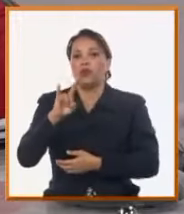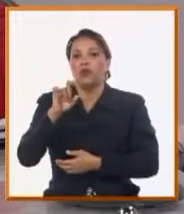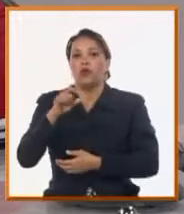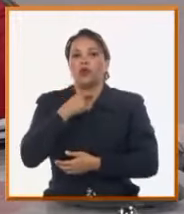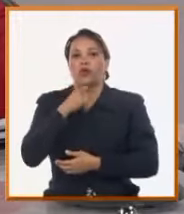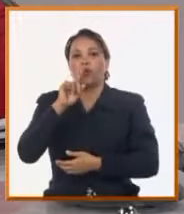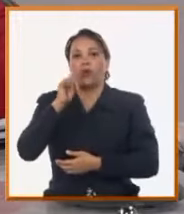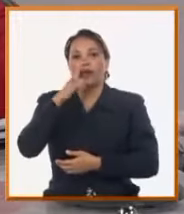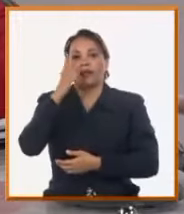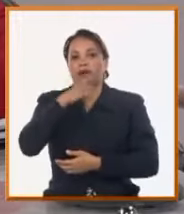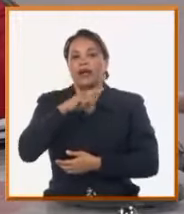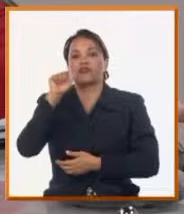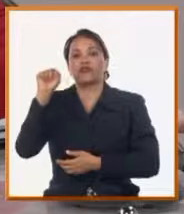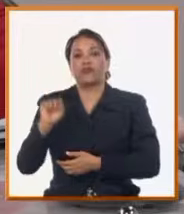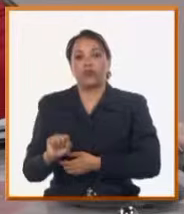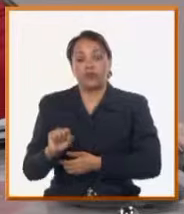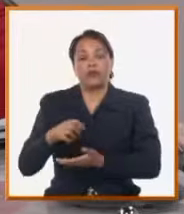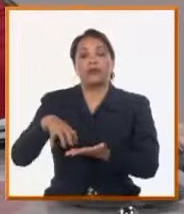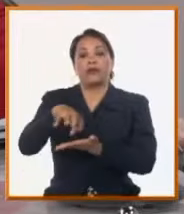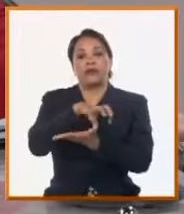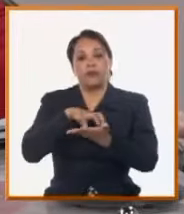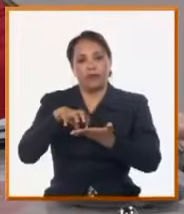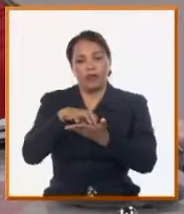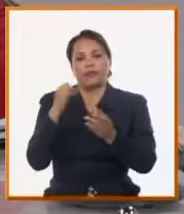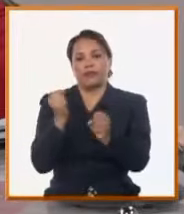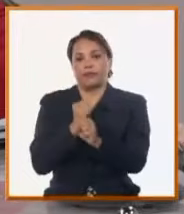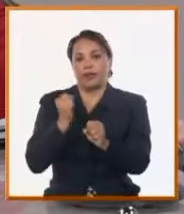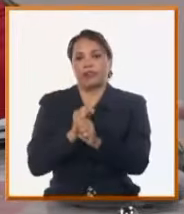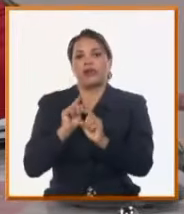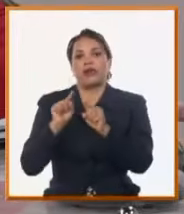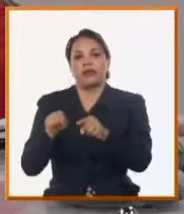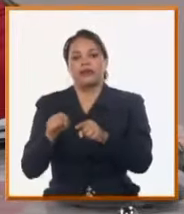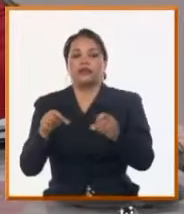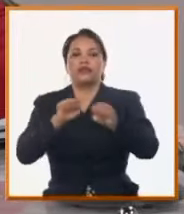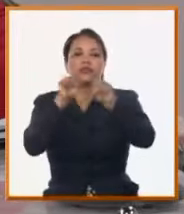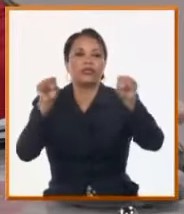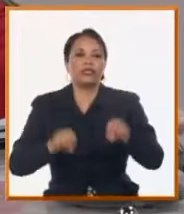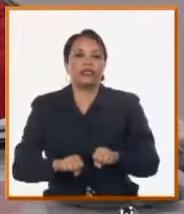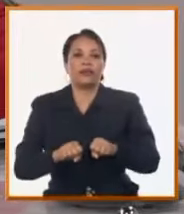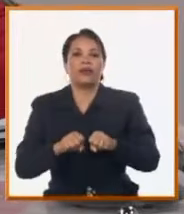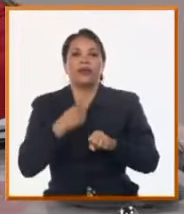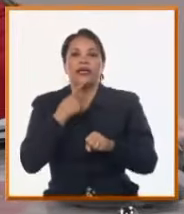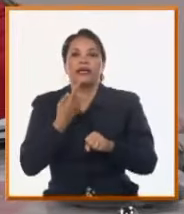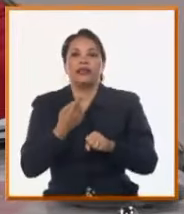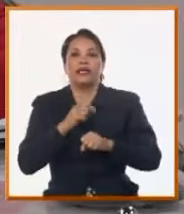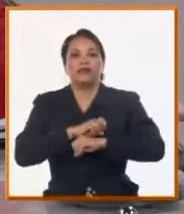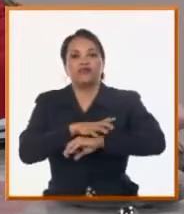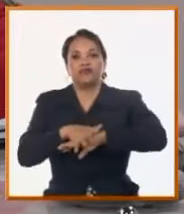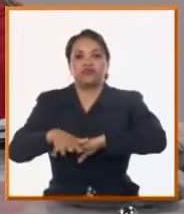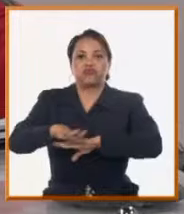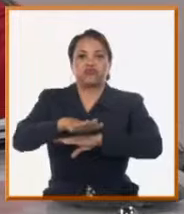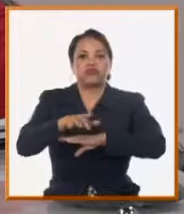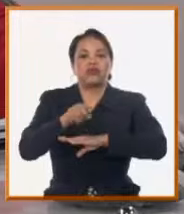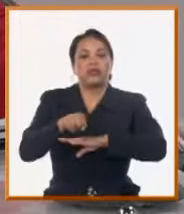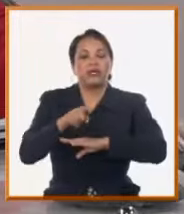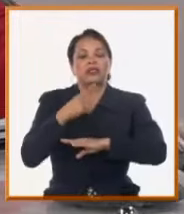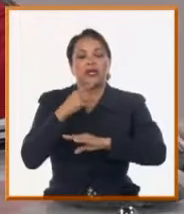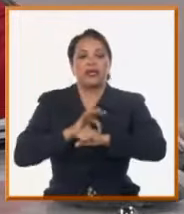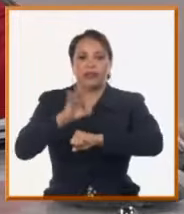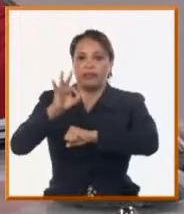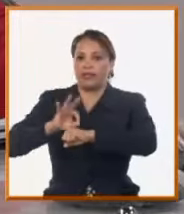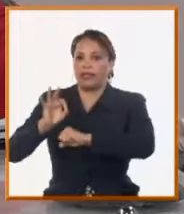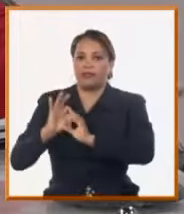objetivos. Vamos a seguir trabajando en los sistemas incluso de drenaje que hoy están diseñados, como se ha trabajado,